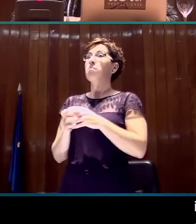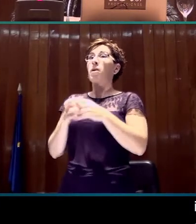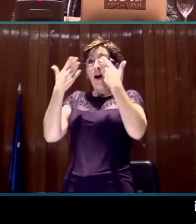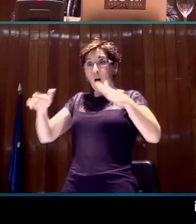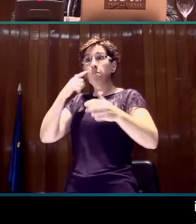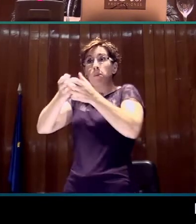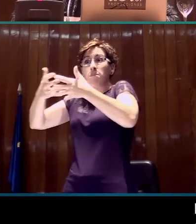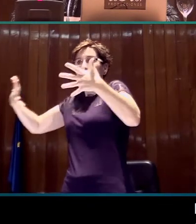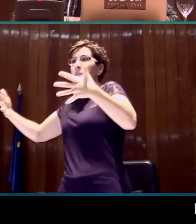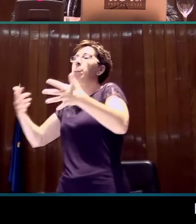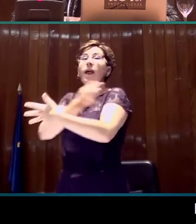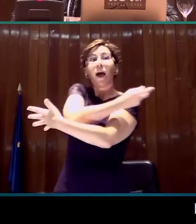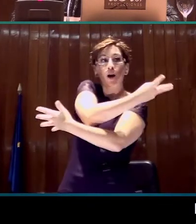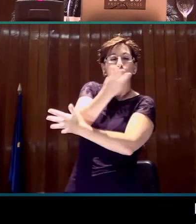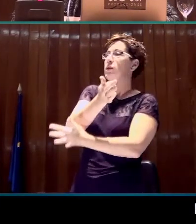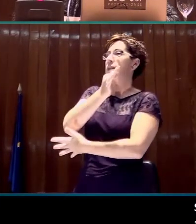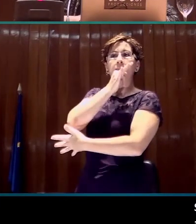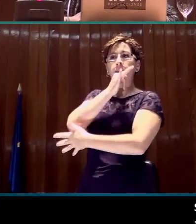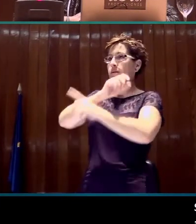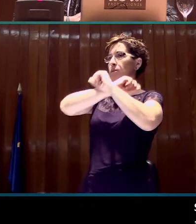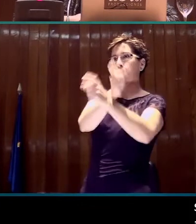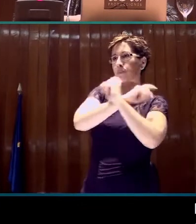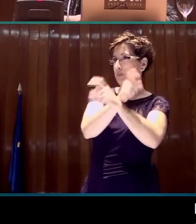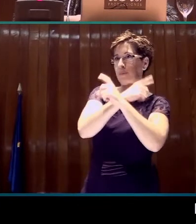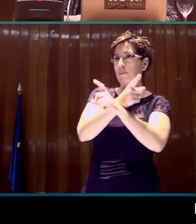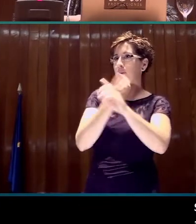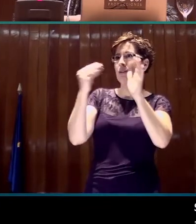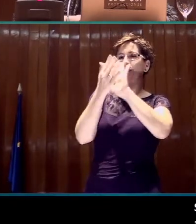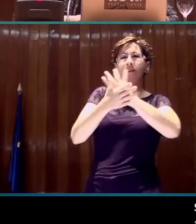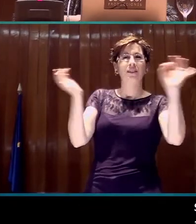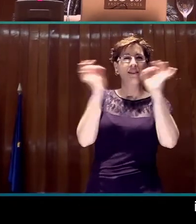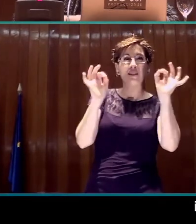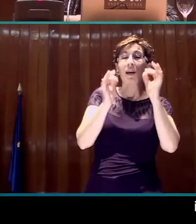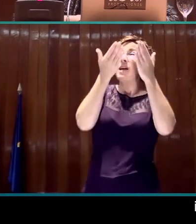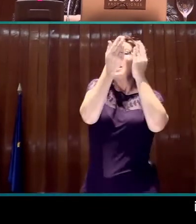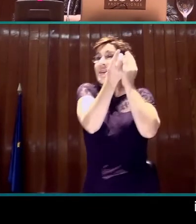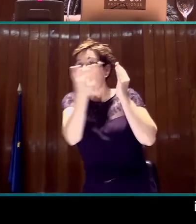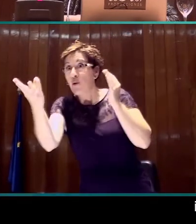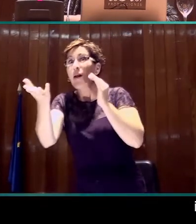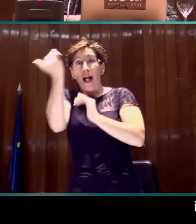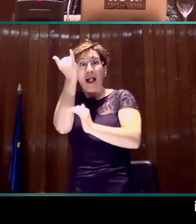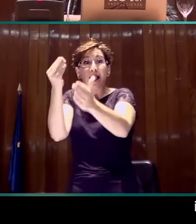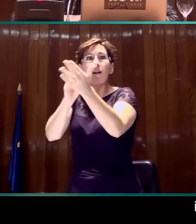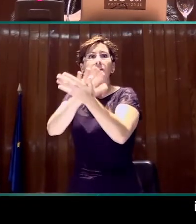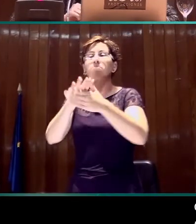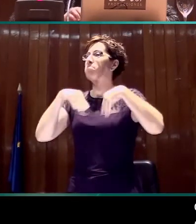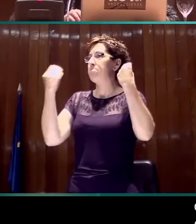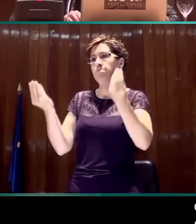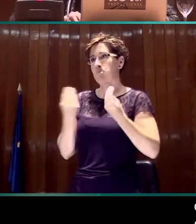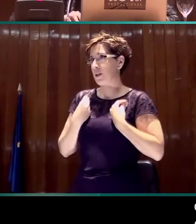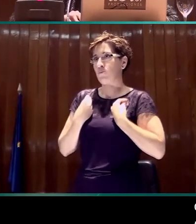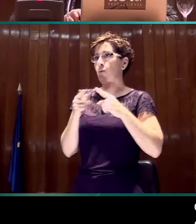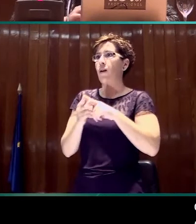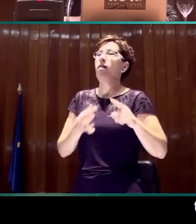incorporado la lengua de signos y otros que, a pesar de sí haber incorporado la lengua de signos, no llegan a la cuota que se establece en el articulado de la ley.